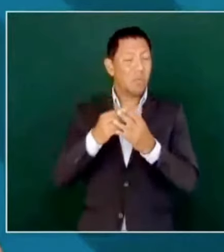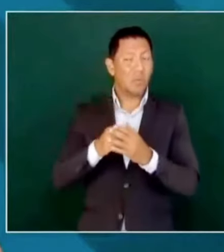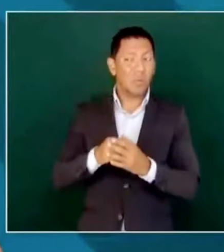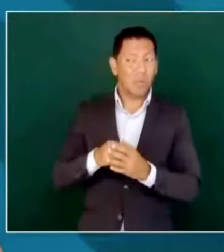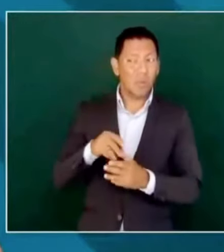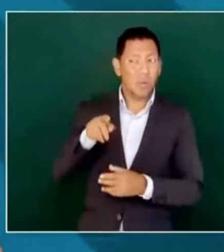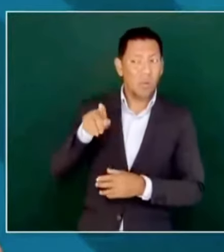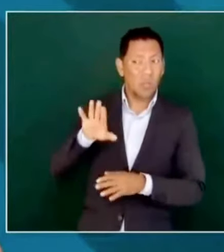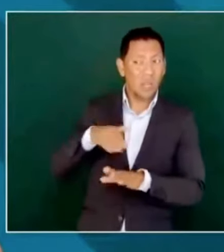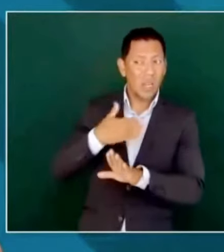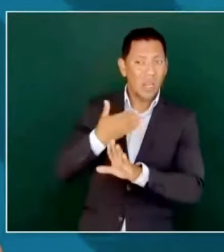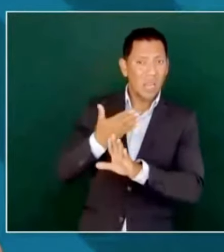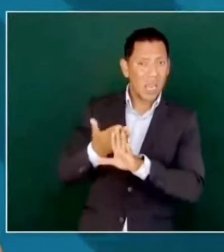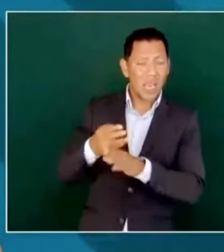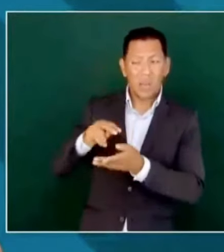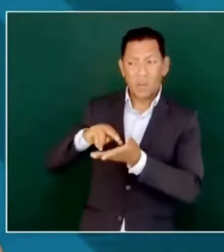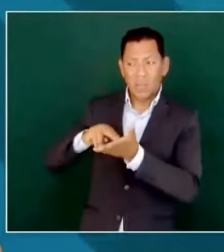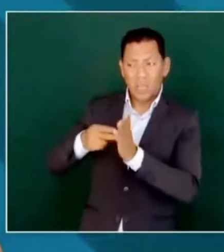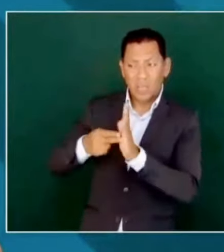el ingeniero Cárdenas.